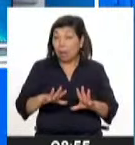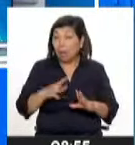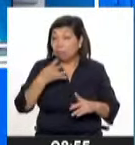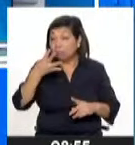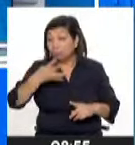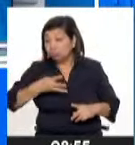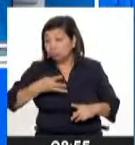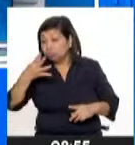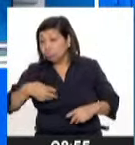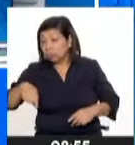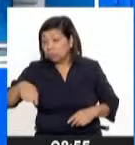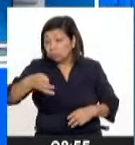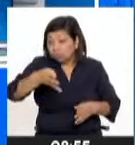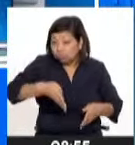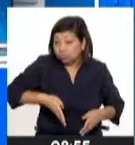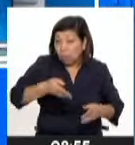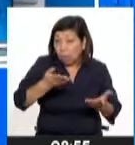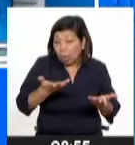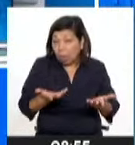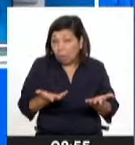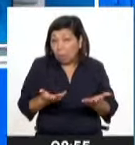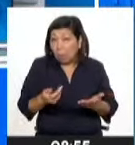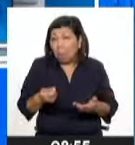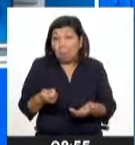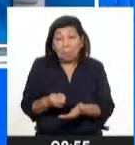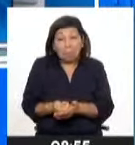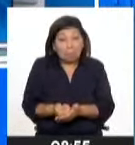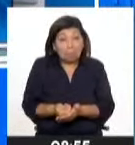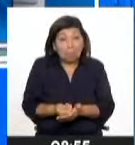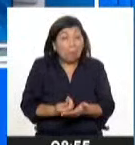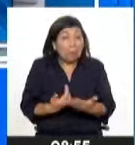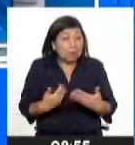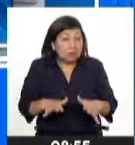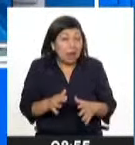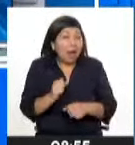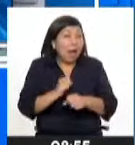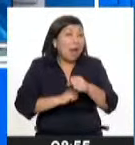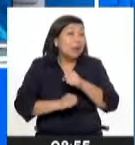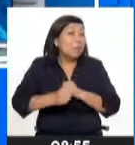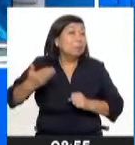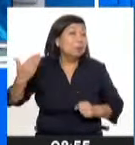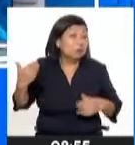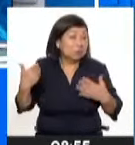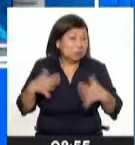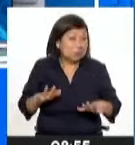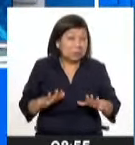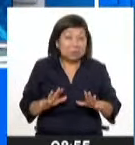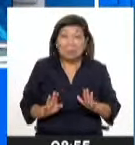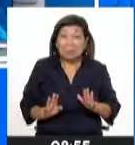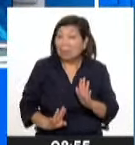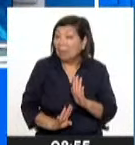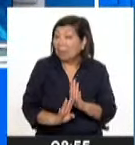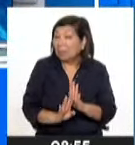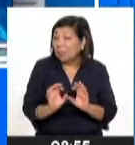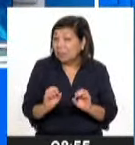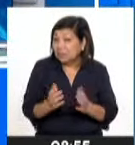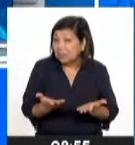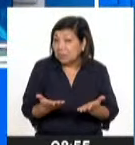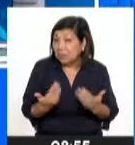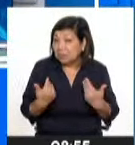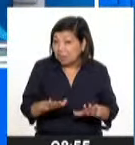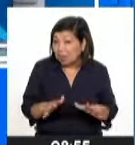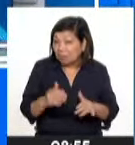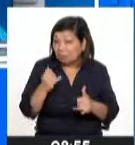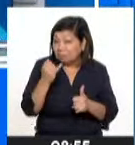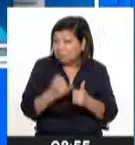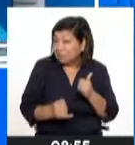desarrollar alguna licitación adicional a las que ya desde el año pasado sin éxito se hicieron? ¿O ya